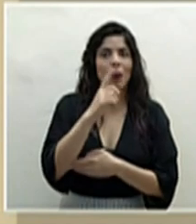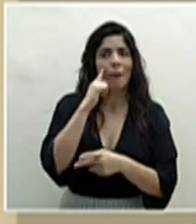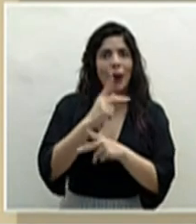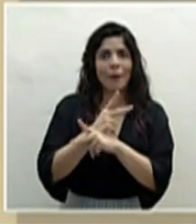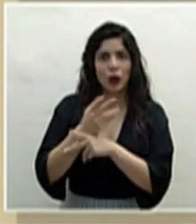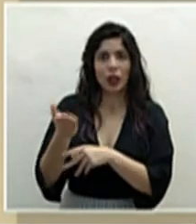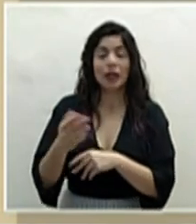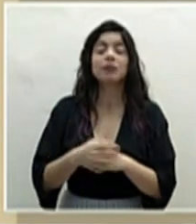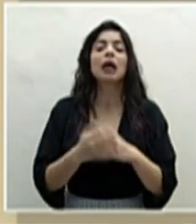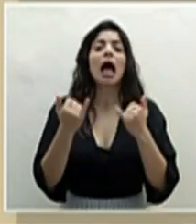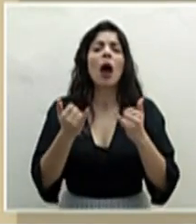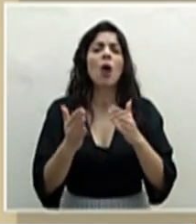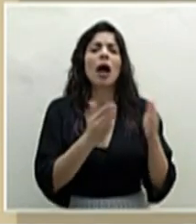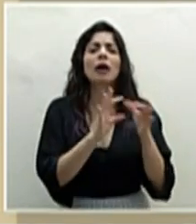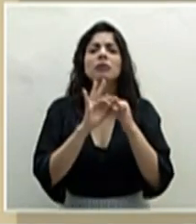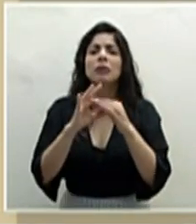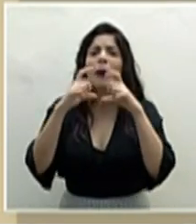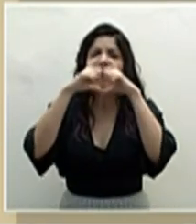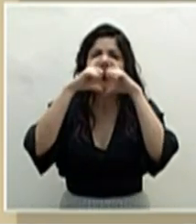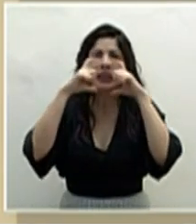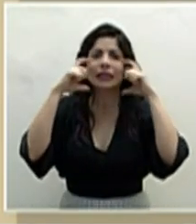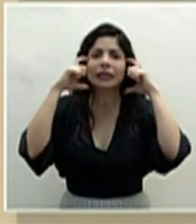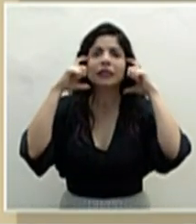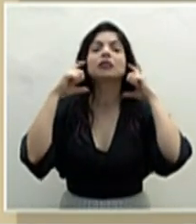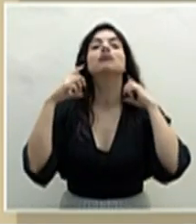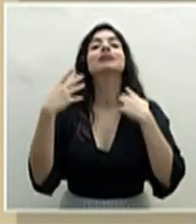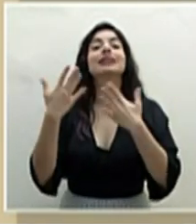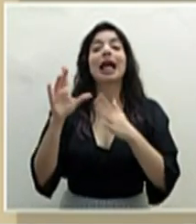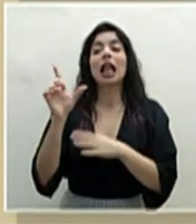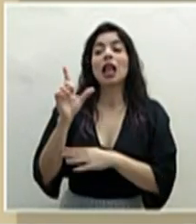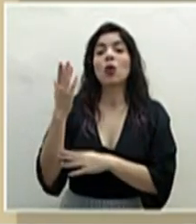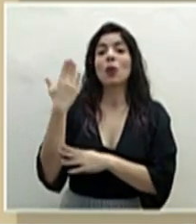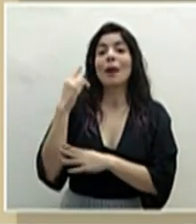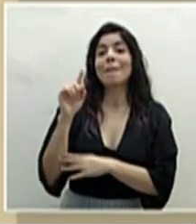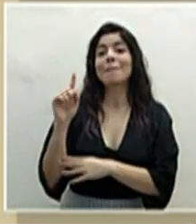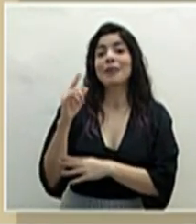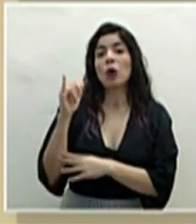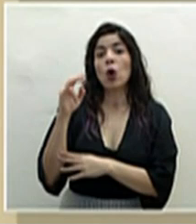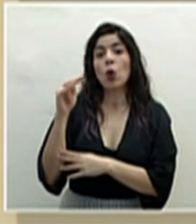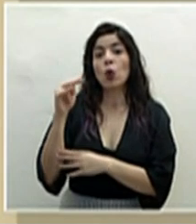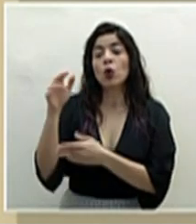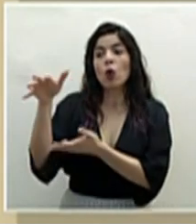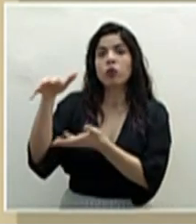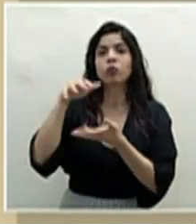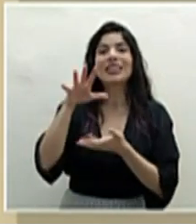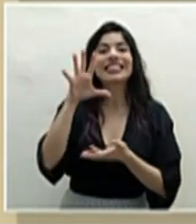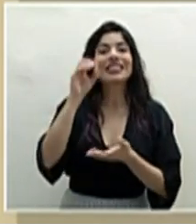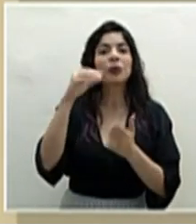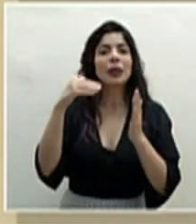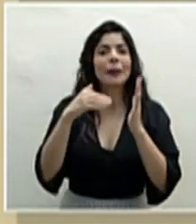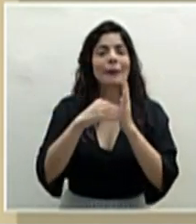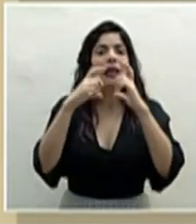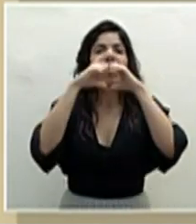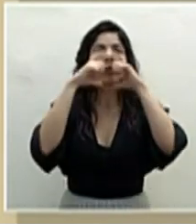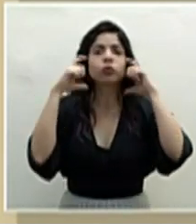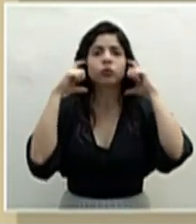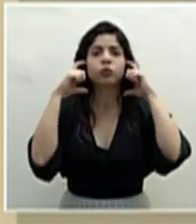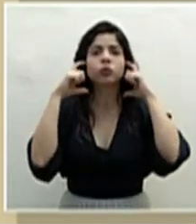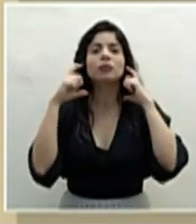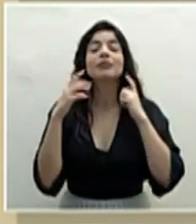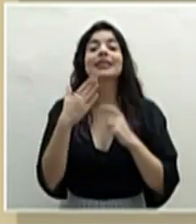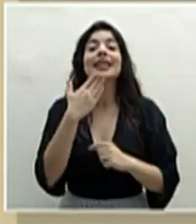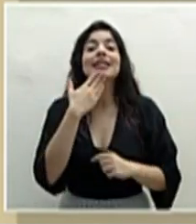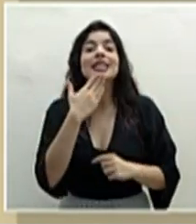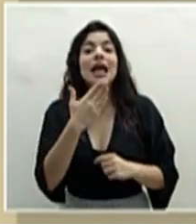mascarillas, ingresaron el lunes 1 de junio 50.000 mascarillas y